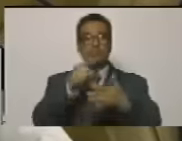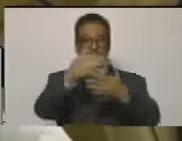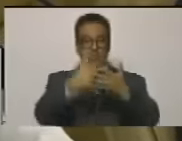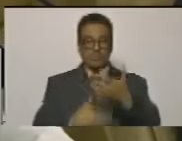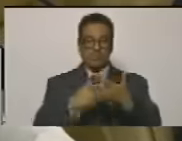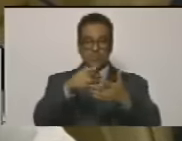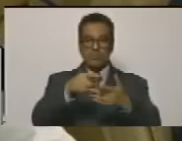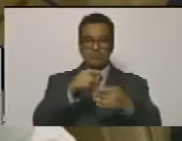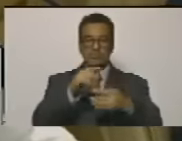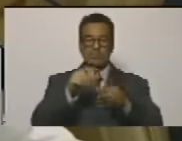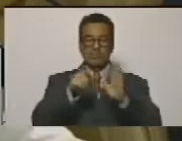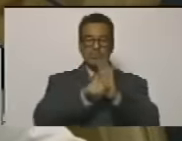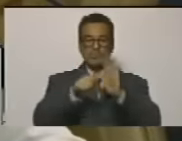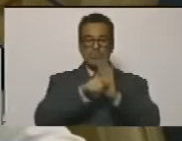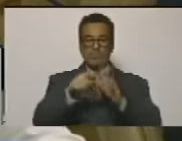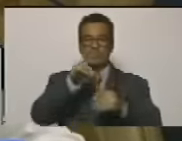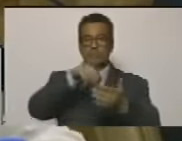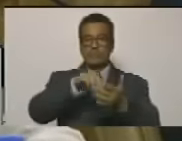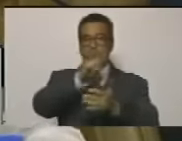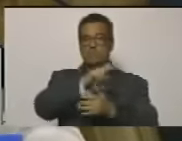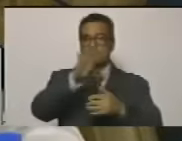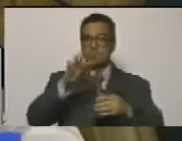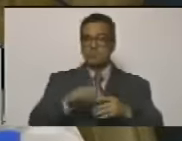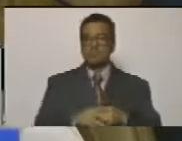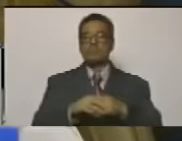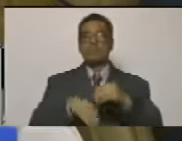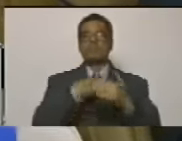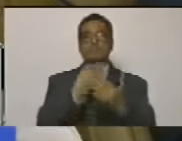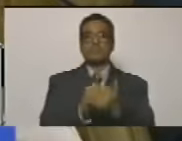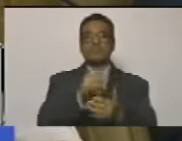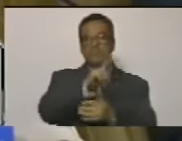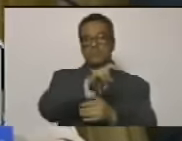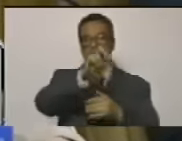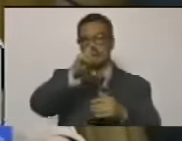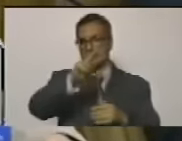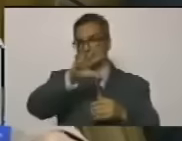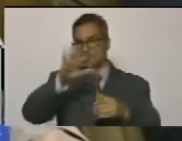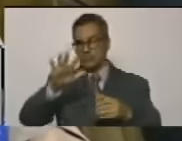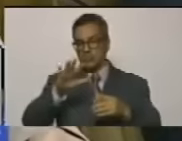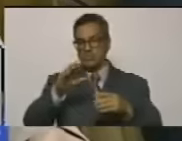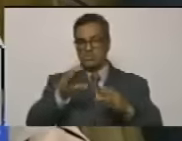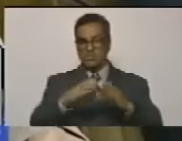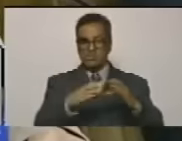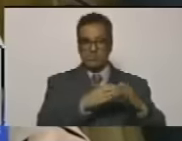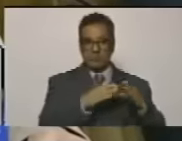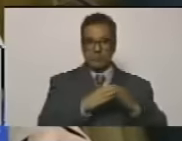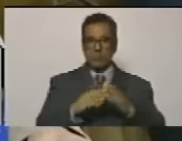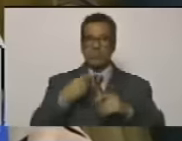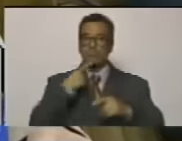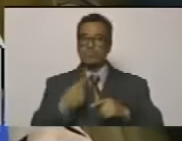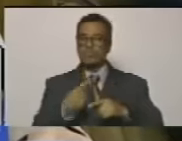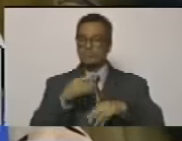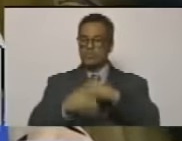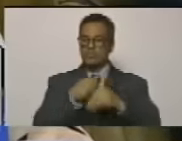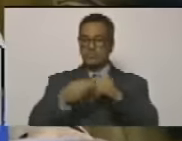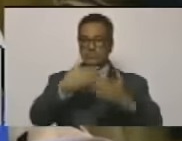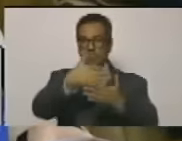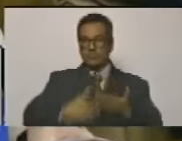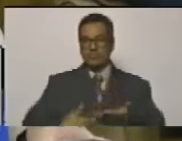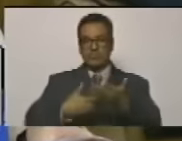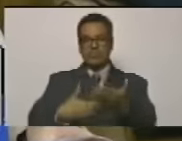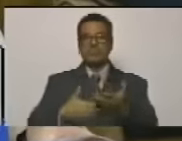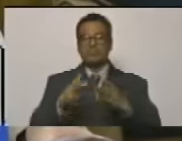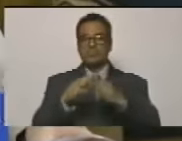diputados para el periodo legislativo 2024 al 2025 del grupo parlamentario de opinión indicados en lista